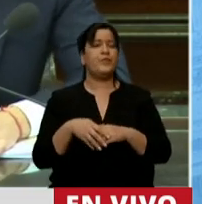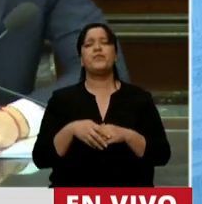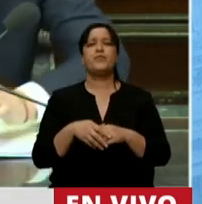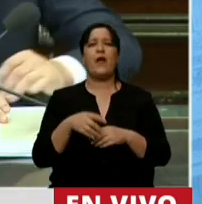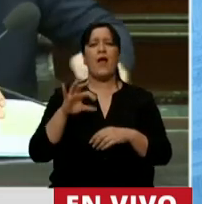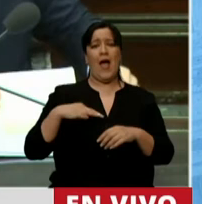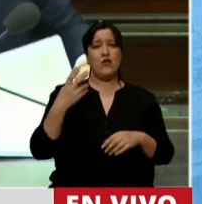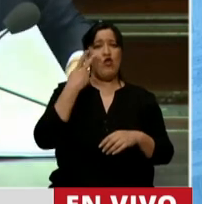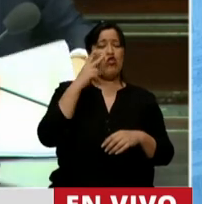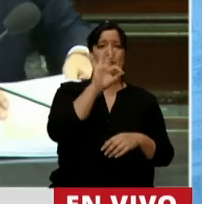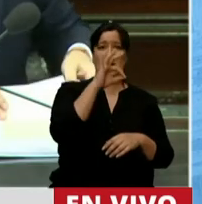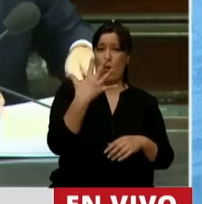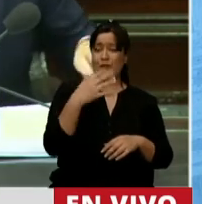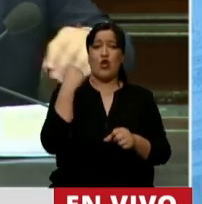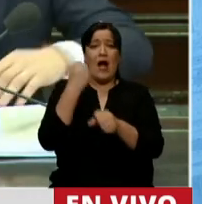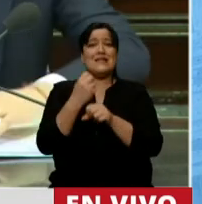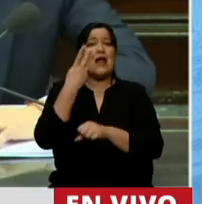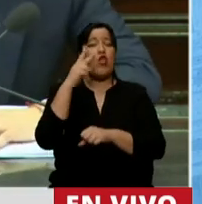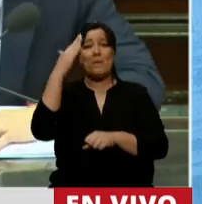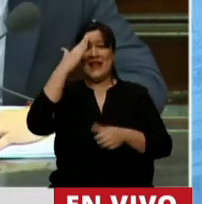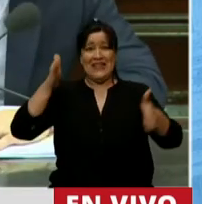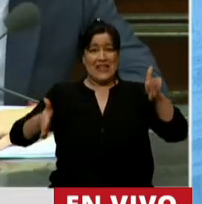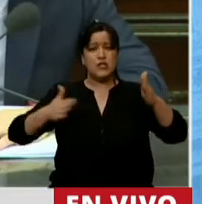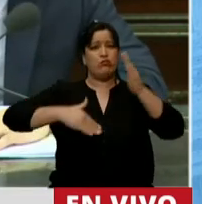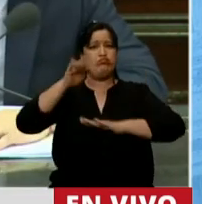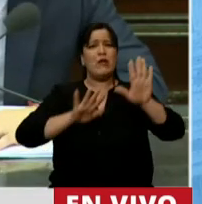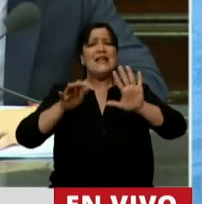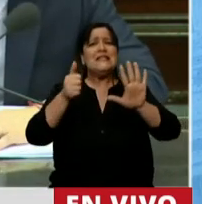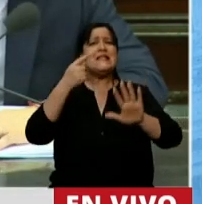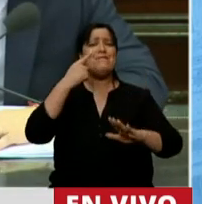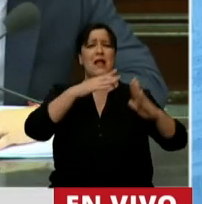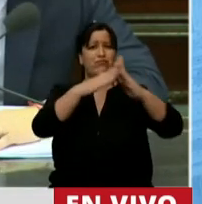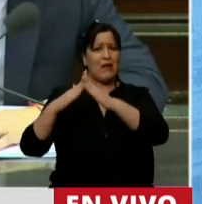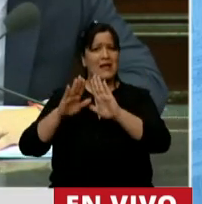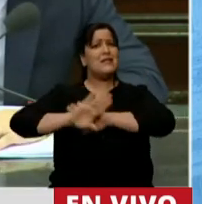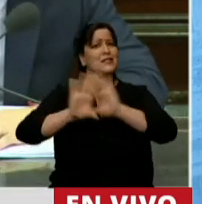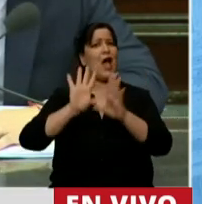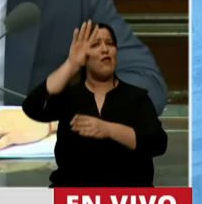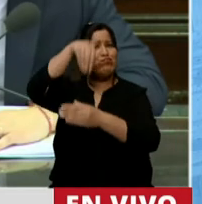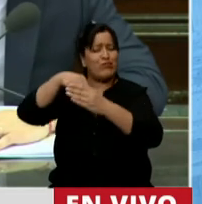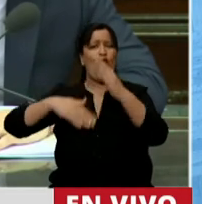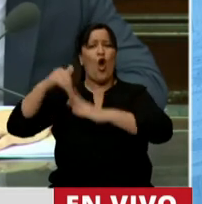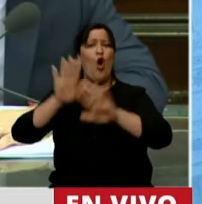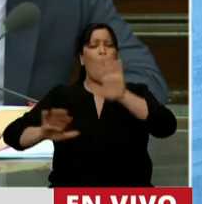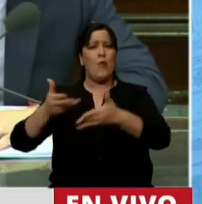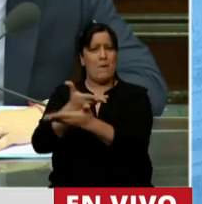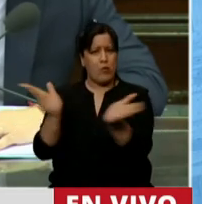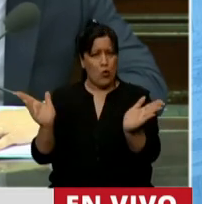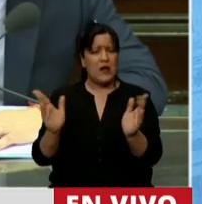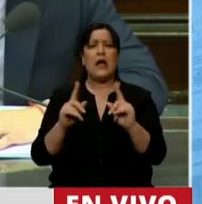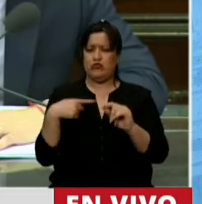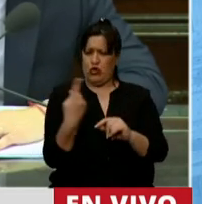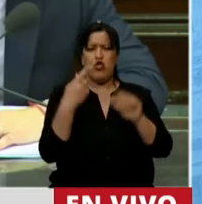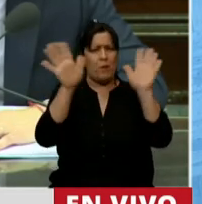2004 al 2015 ha construido más de 6.000 viviendas, se ha insertado en la pequeña y mediana obra pública y estamos preparados para